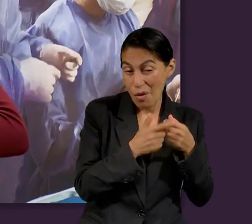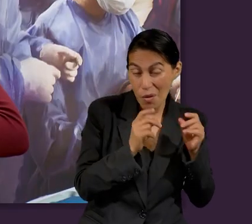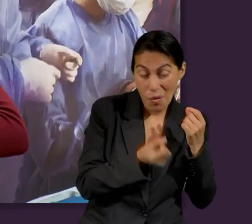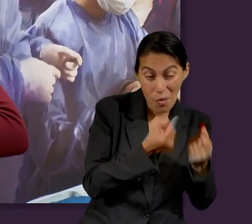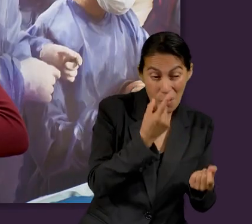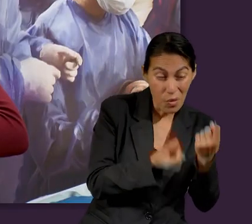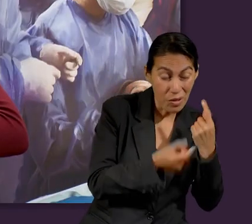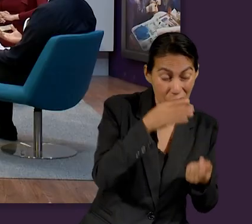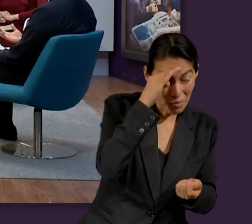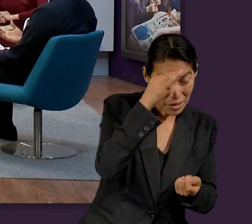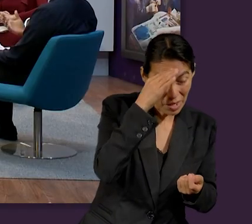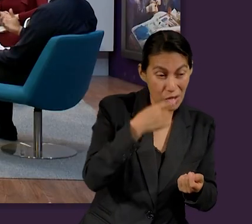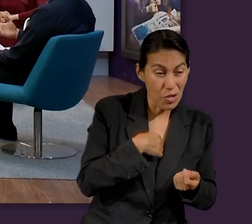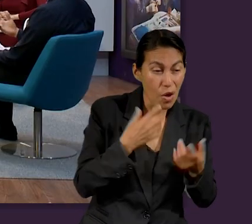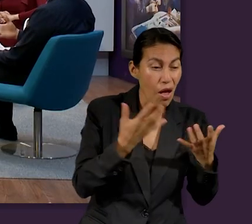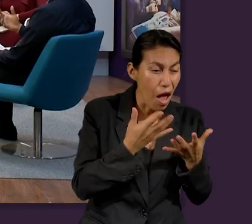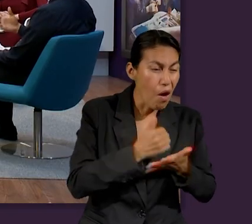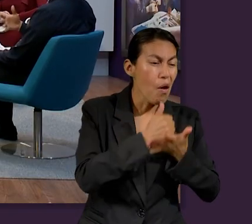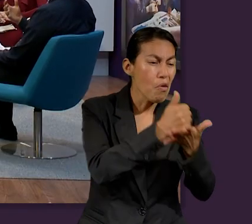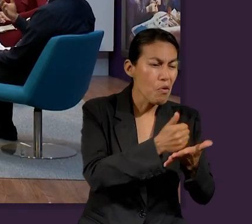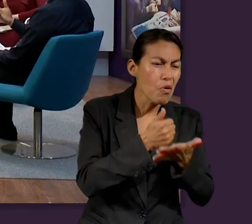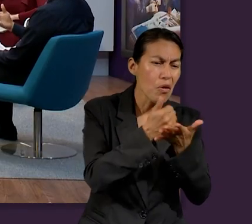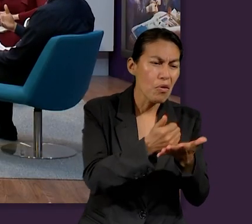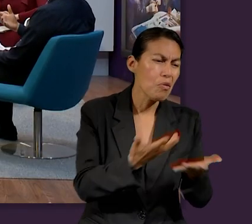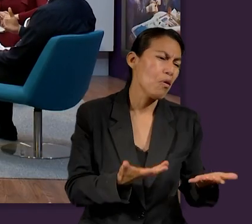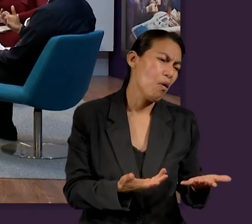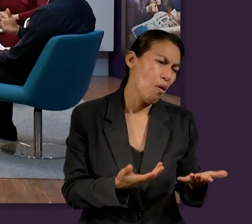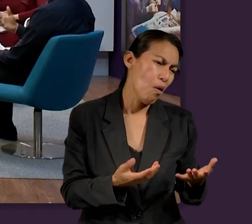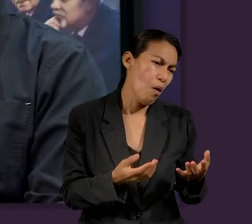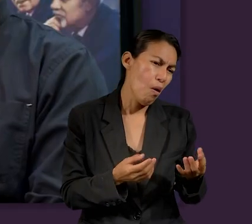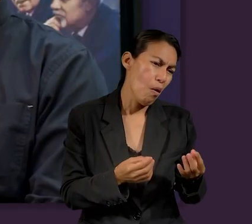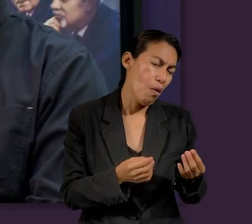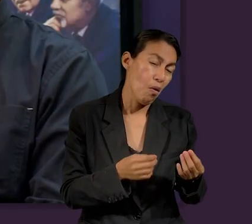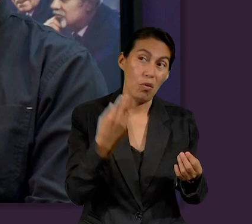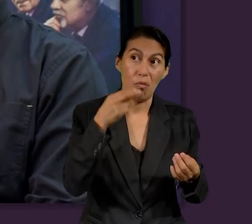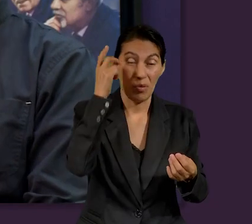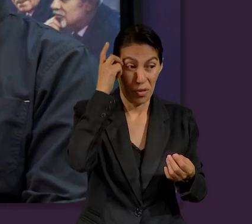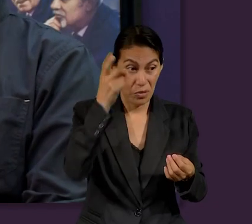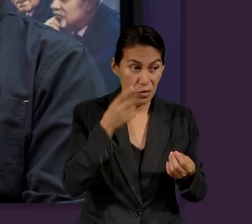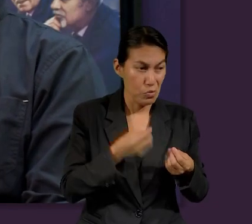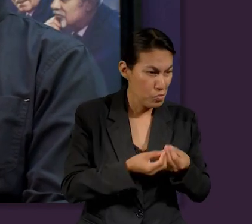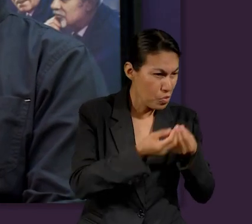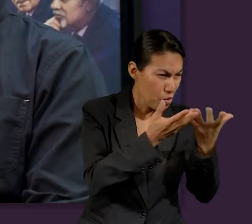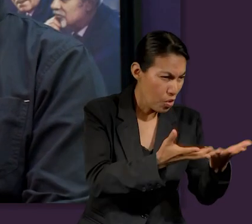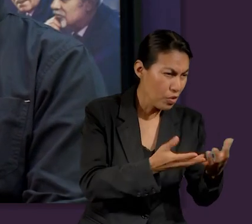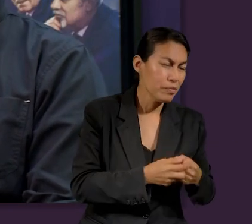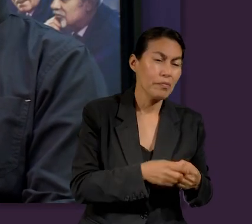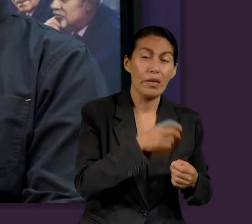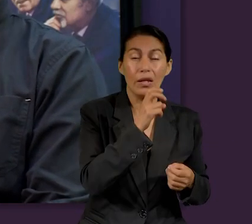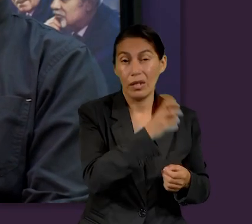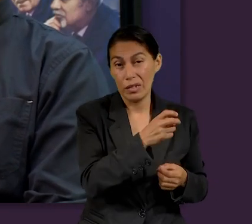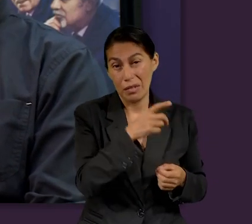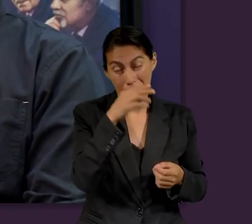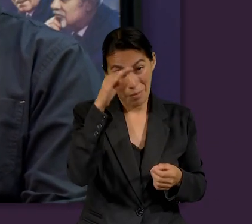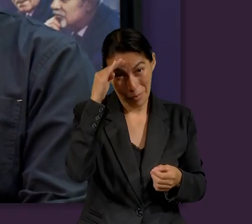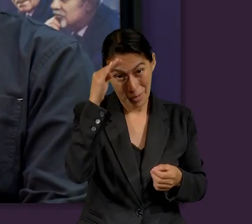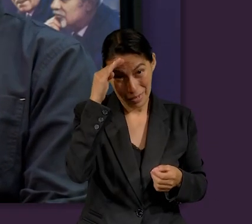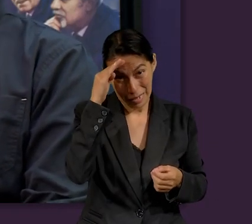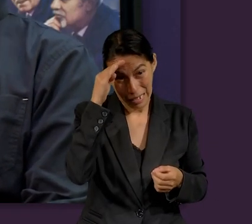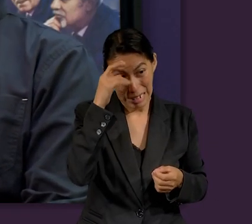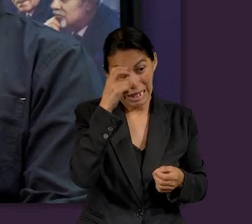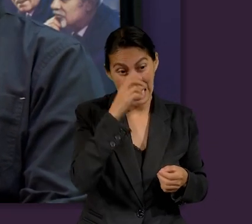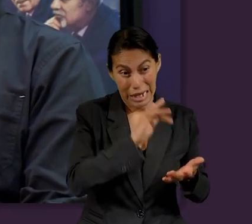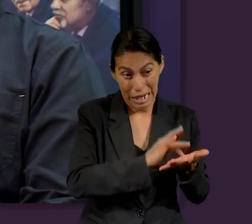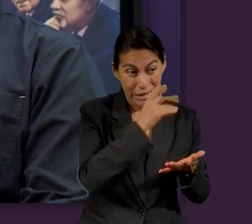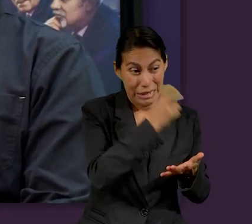hagan en favor de personas o en favor incluso de favor o en el nombre de Dios. Ellos van a llegar a tener este punto de llegar a ser